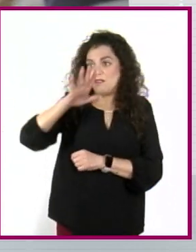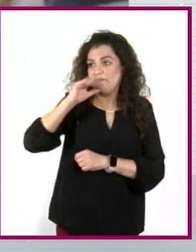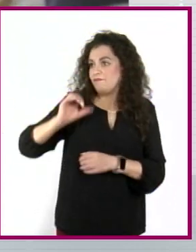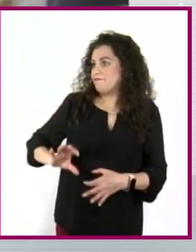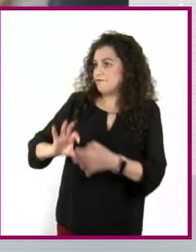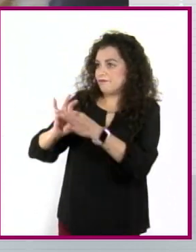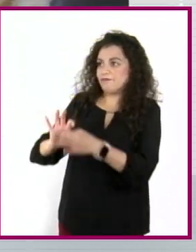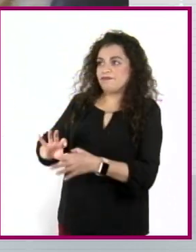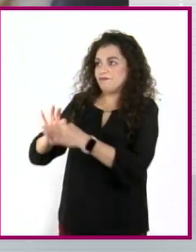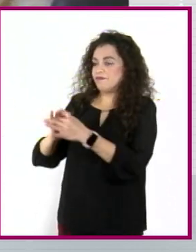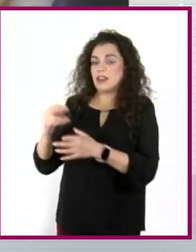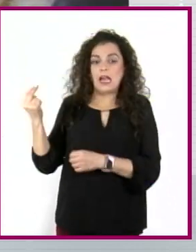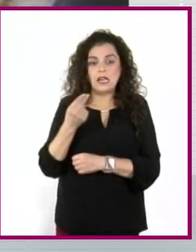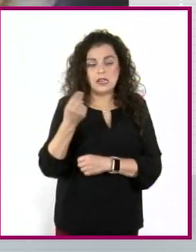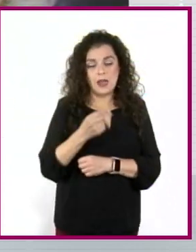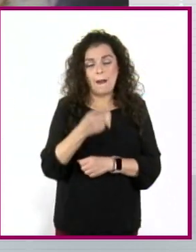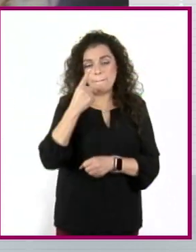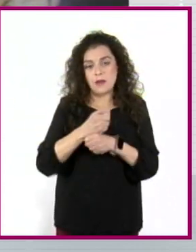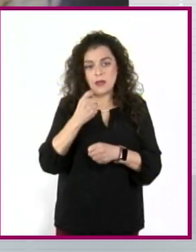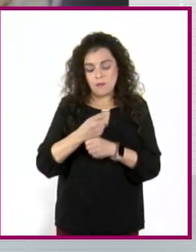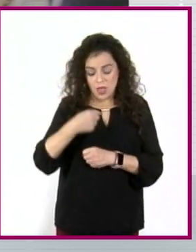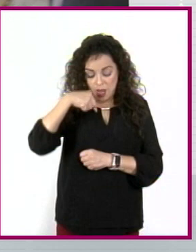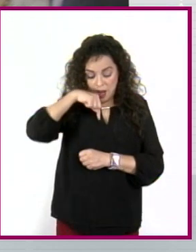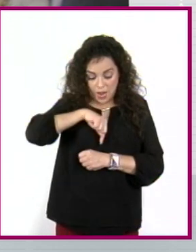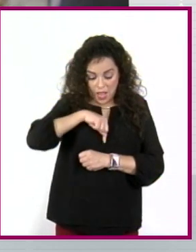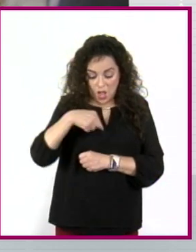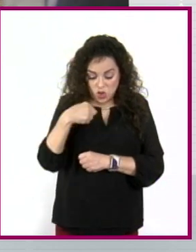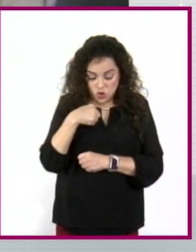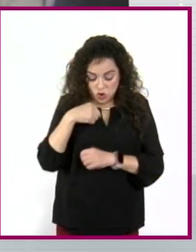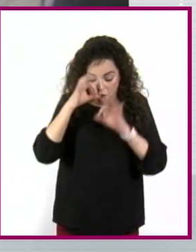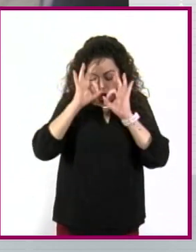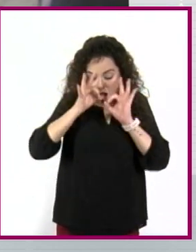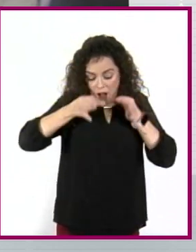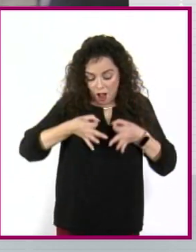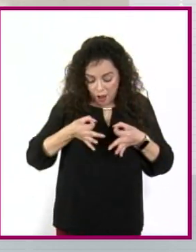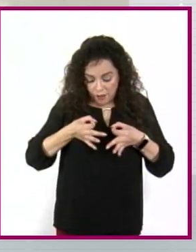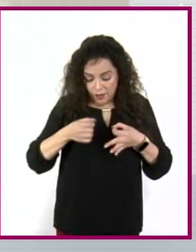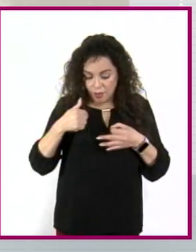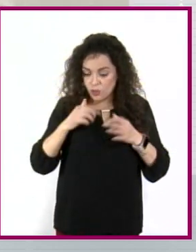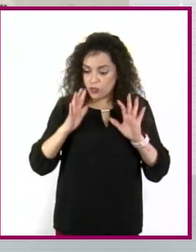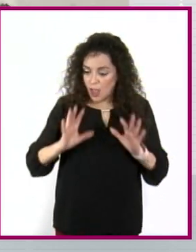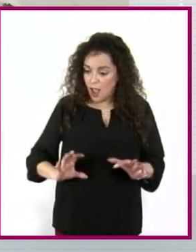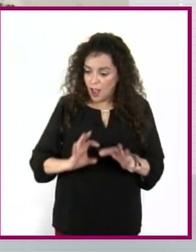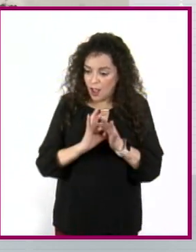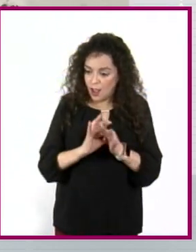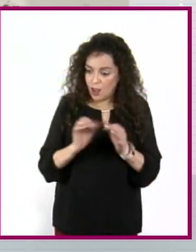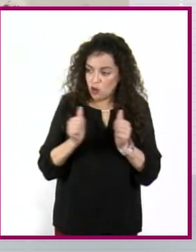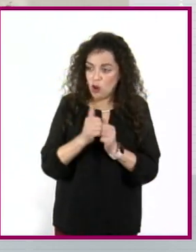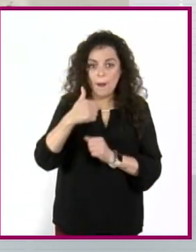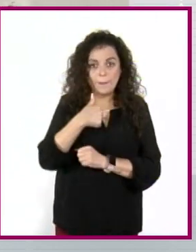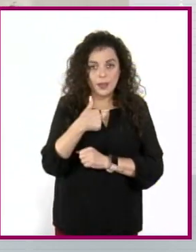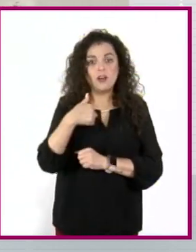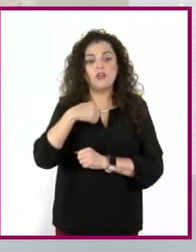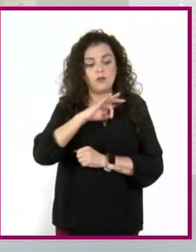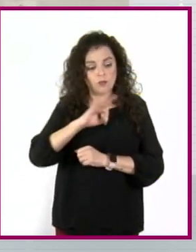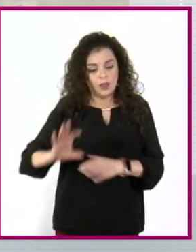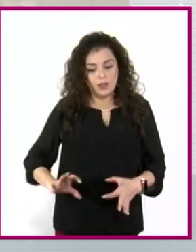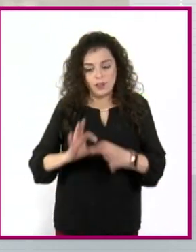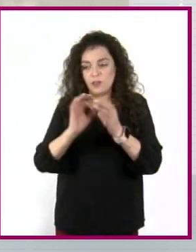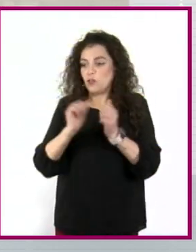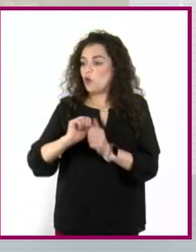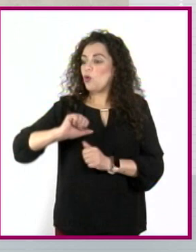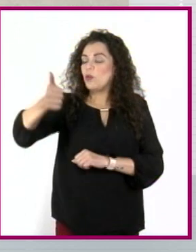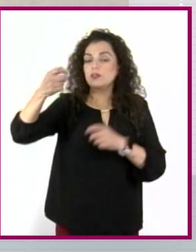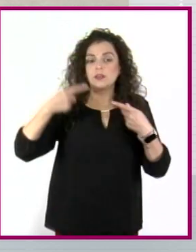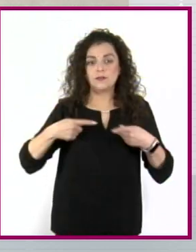que trabajar en uno. Si yo me conecto conmigo, voy a poder conectar con los otros. ¿Quiénes son los